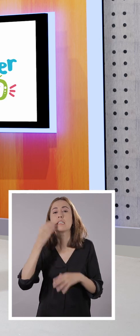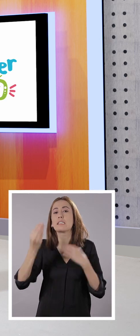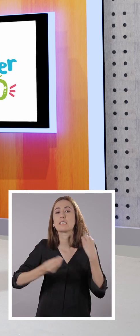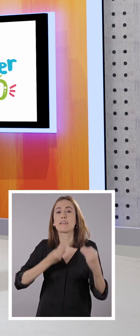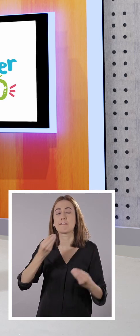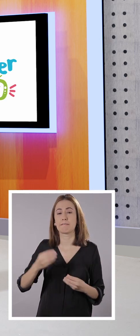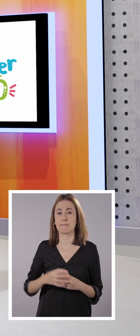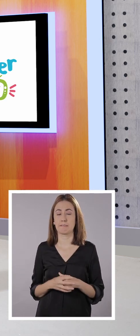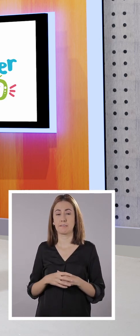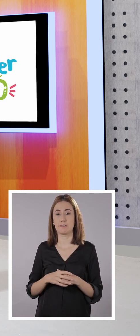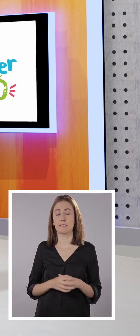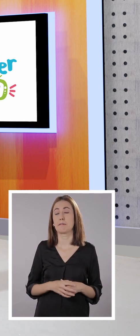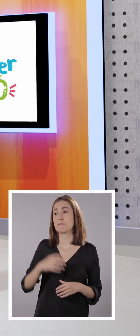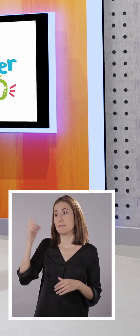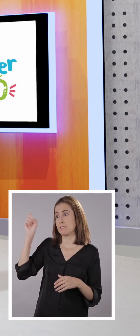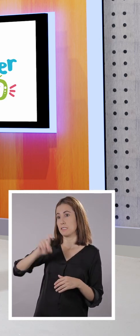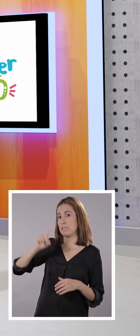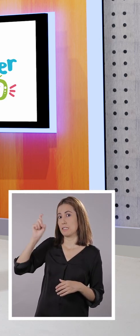compromiso?